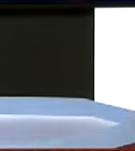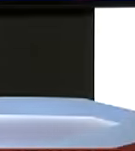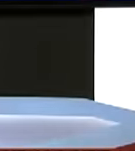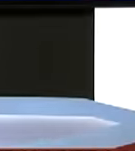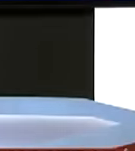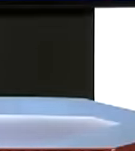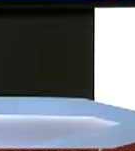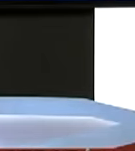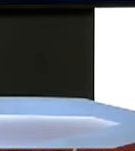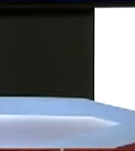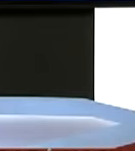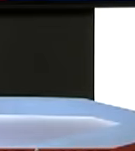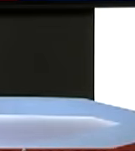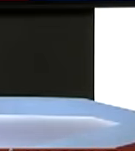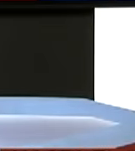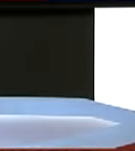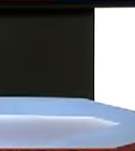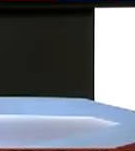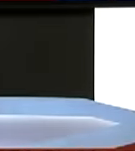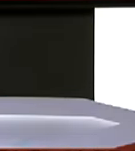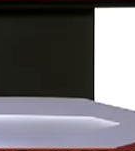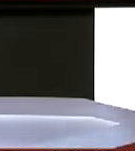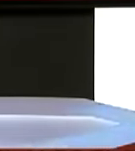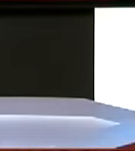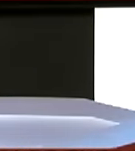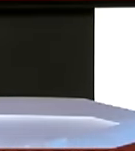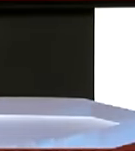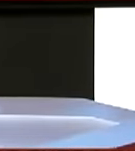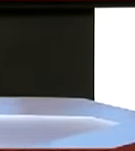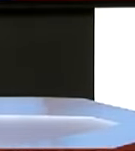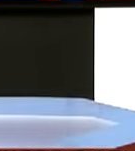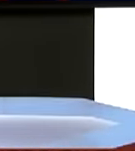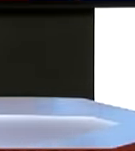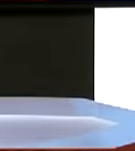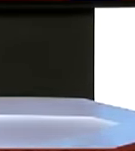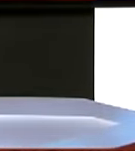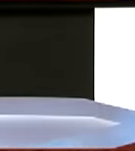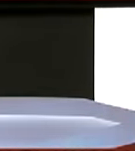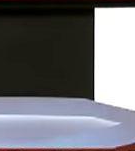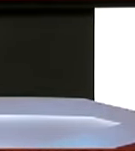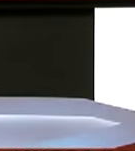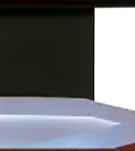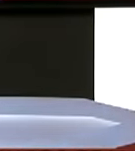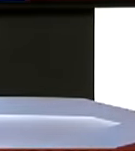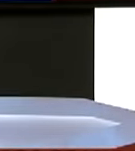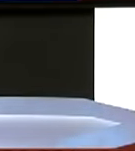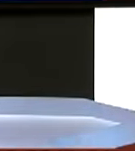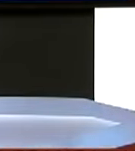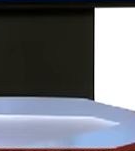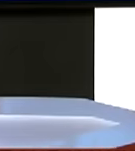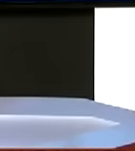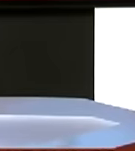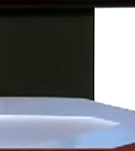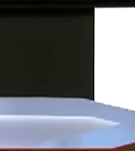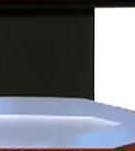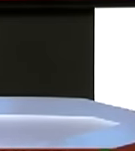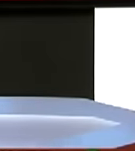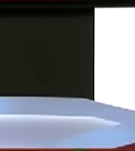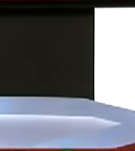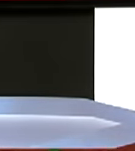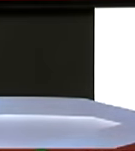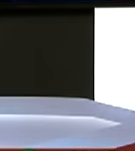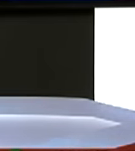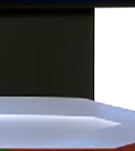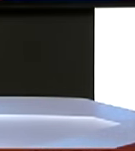ayer le adelantábamos que la película La La Land se erigió ya como la gran favorita para la edición 89 de los premios